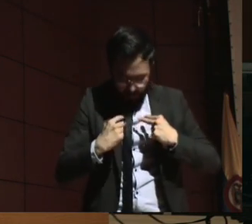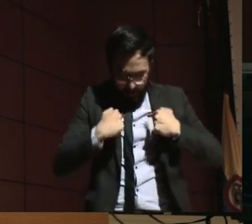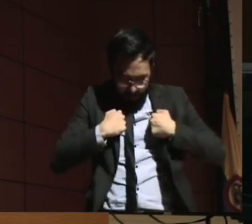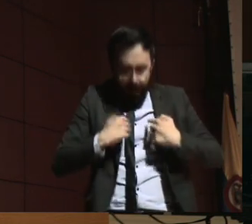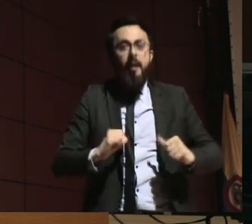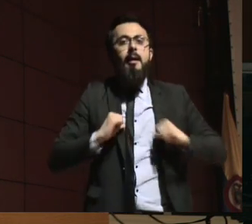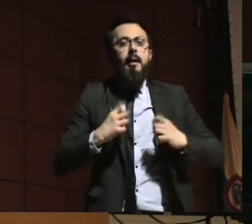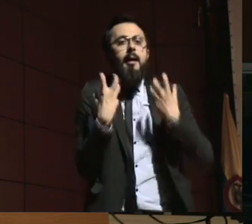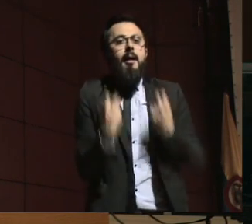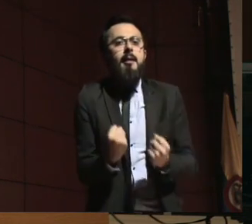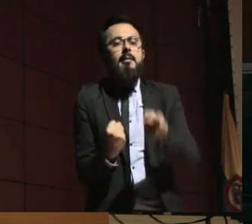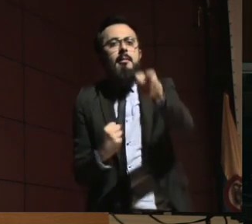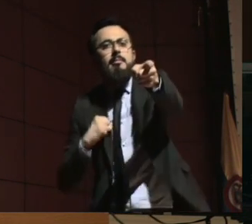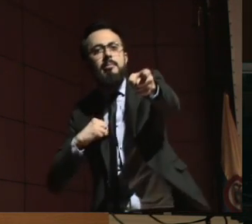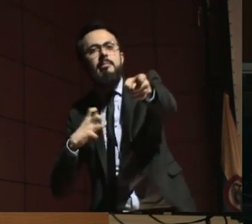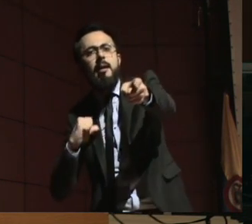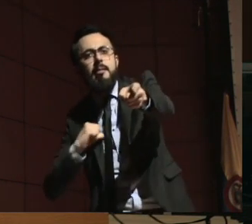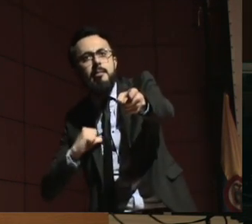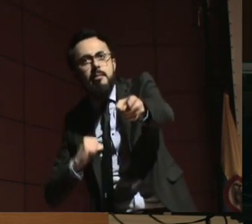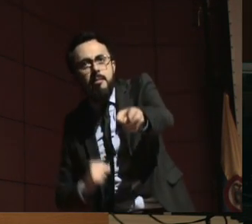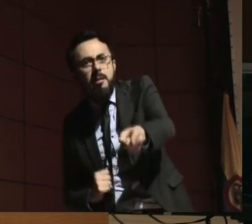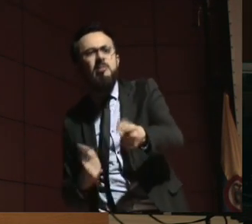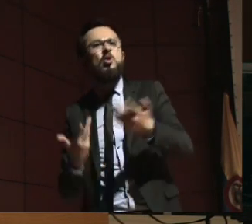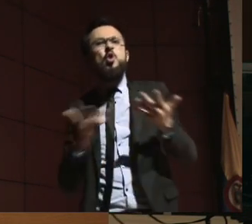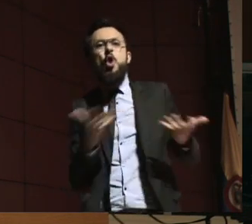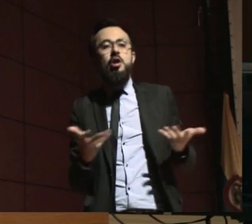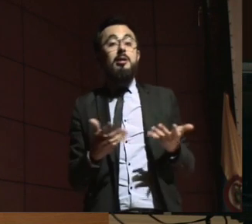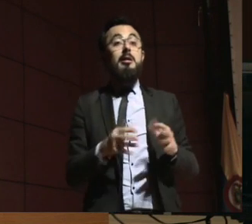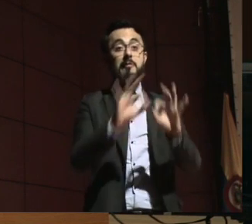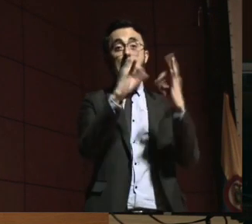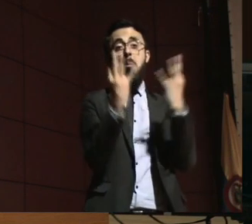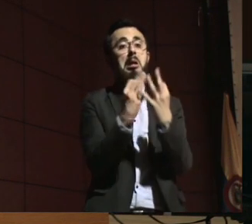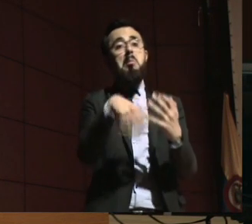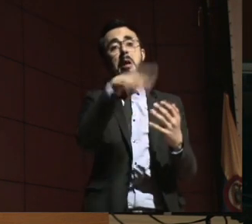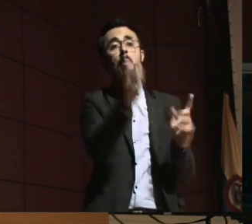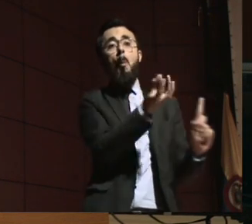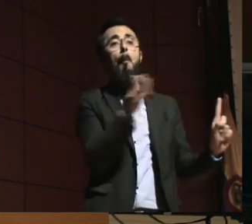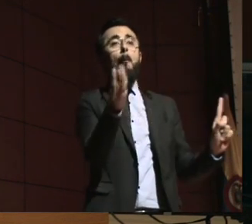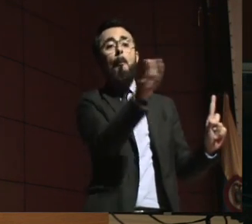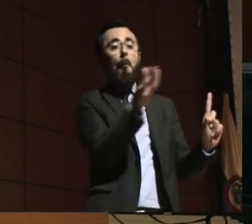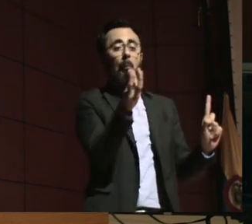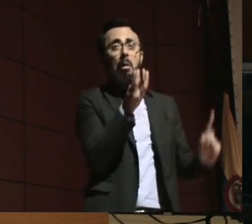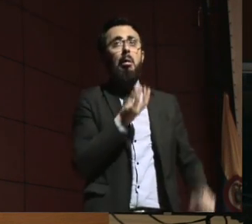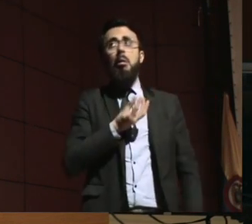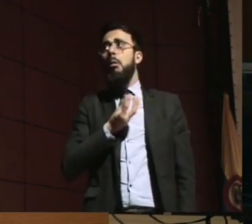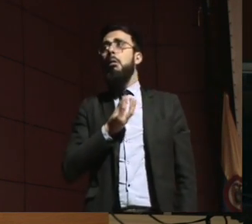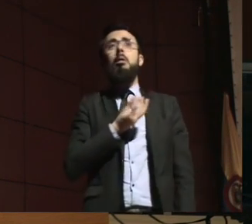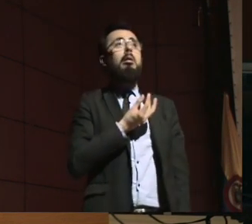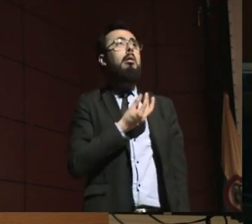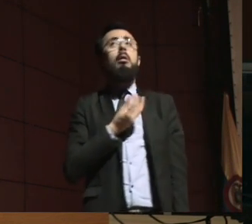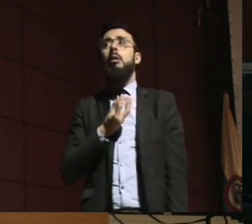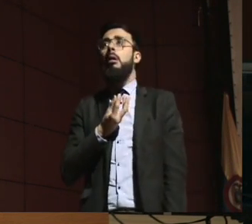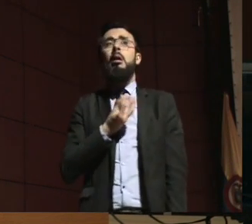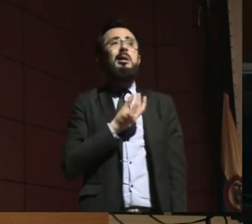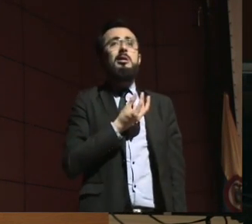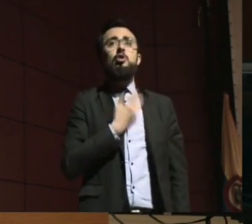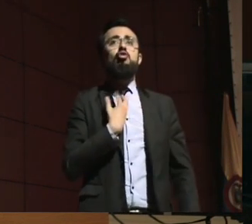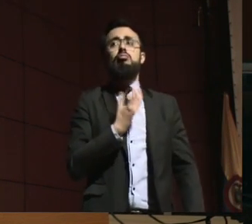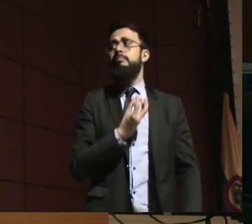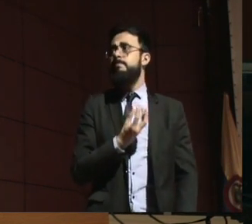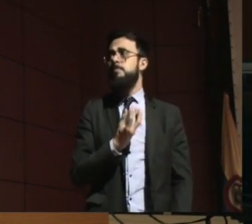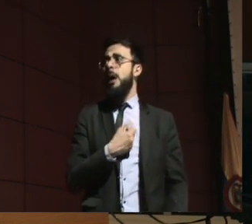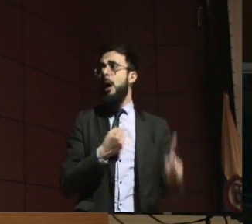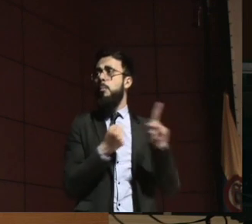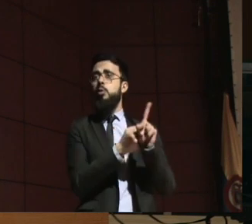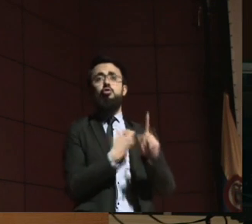forma de apoyar a su hijo. Porque la familia también se ha quedado muy sola, creyendo que ella es la única capaz de darle el apoyo.